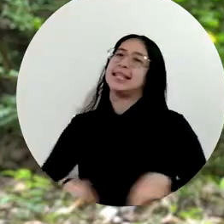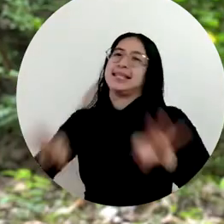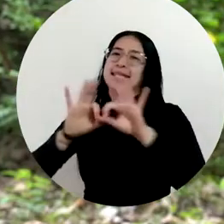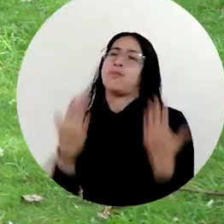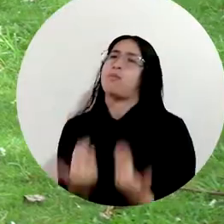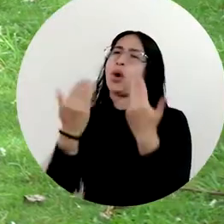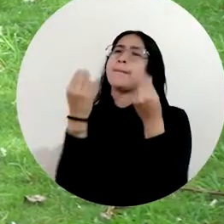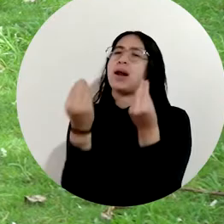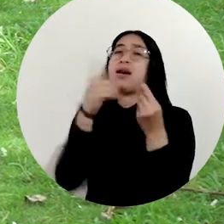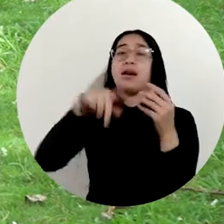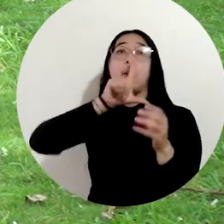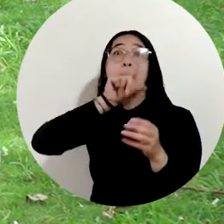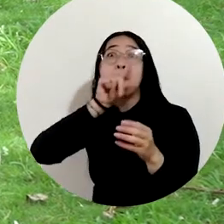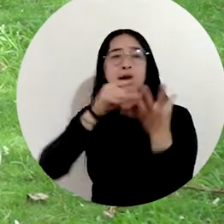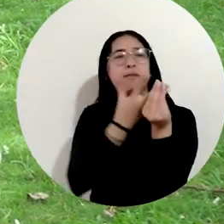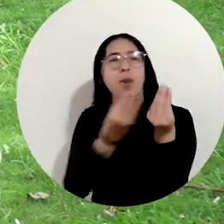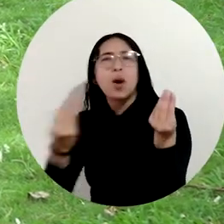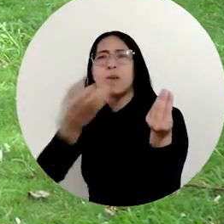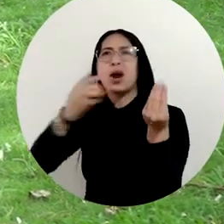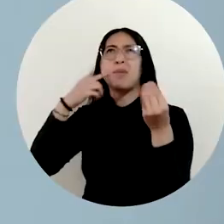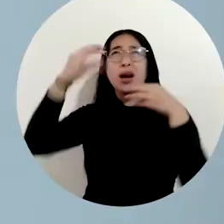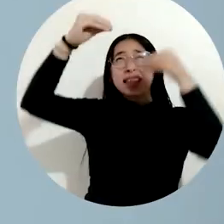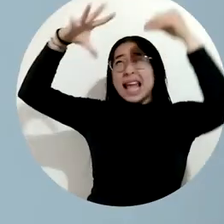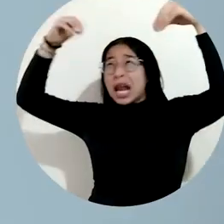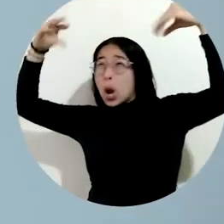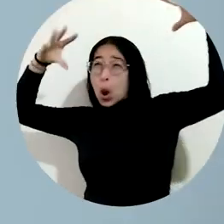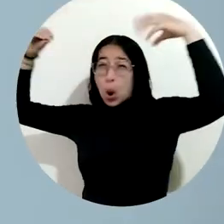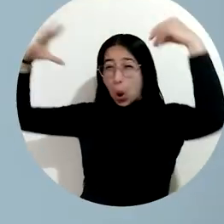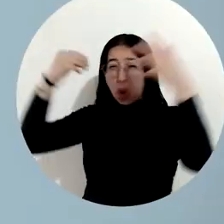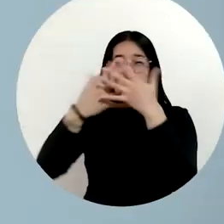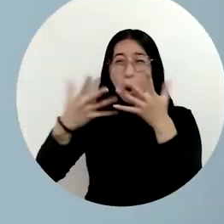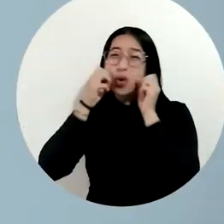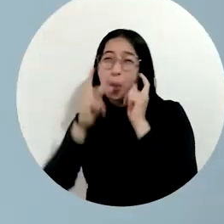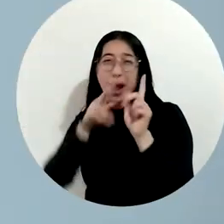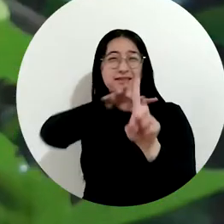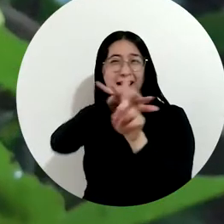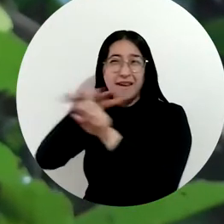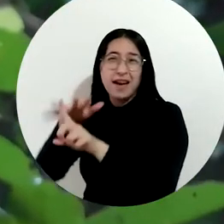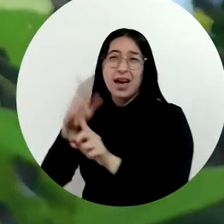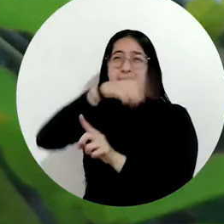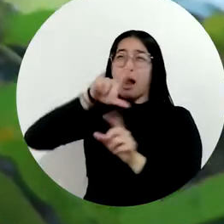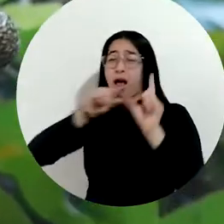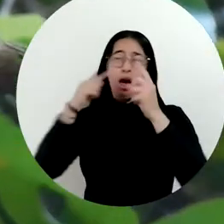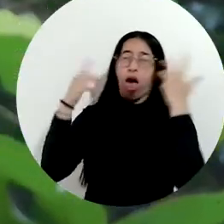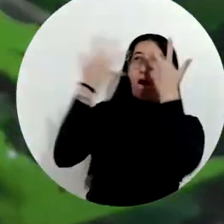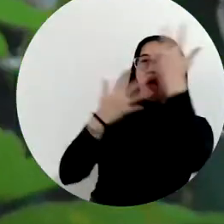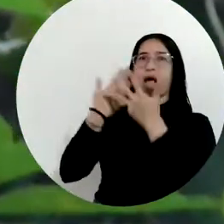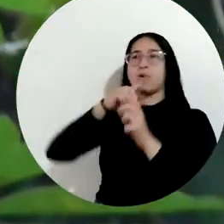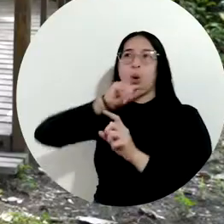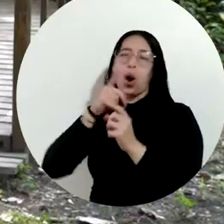permitan que las especies de aves dejen de ser afectadas por las acciones humanas que van en contra de su